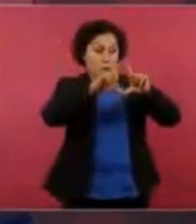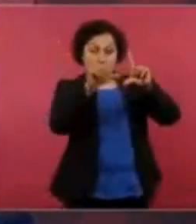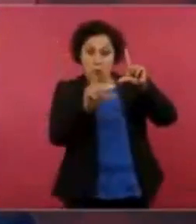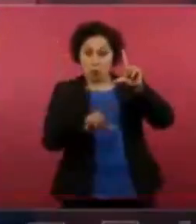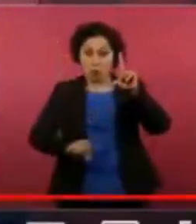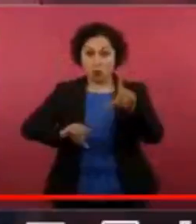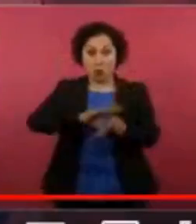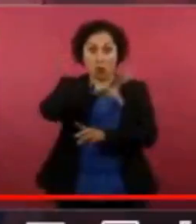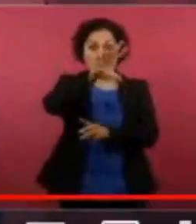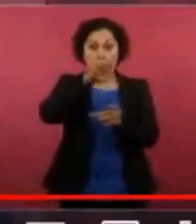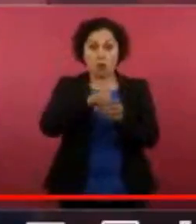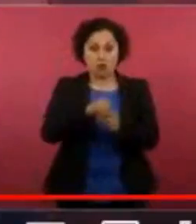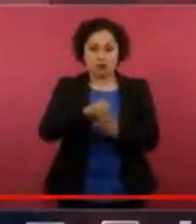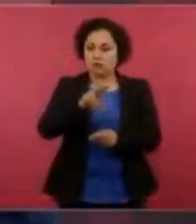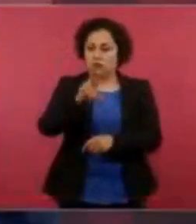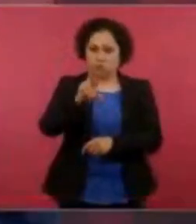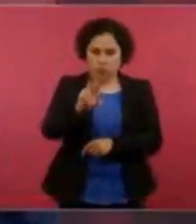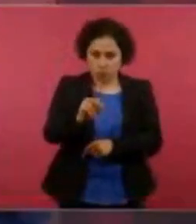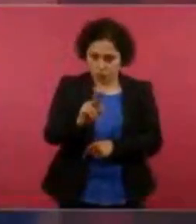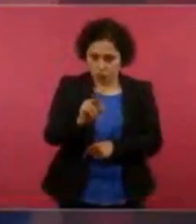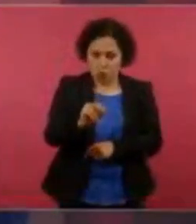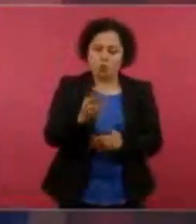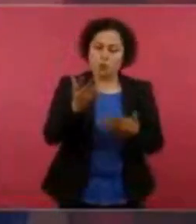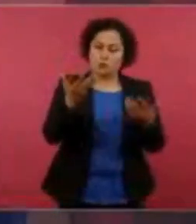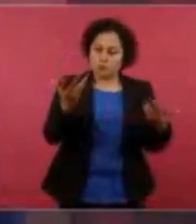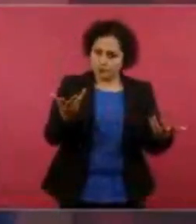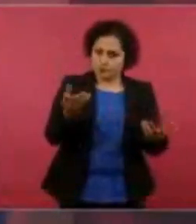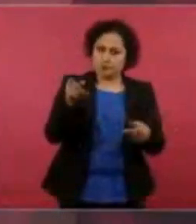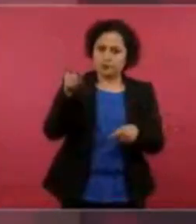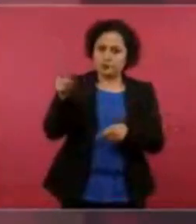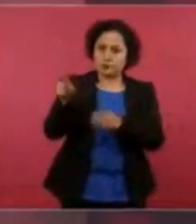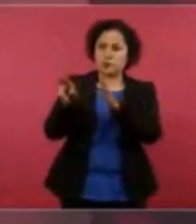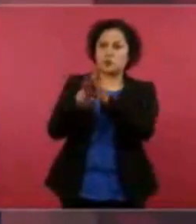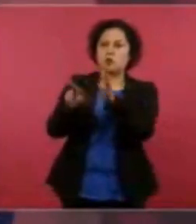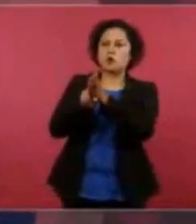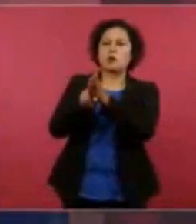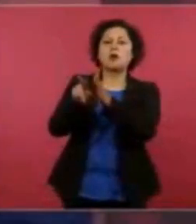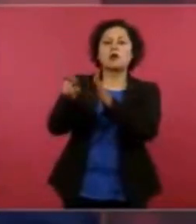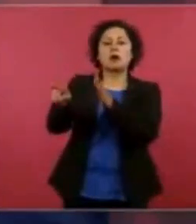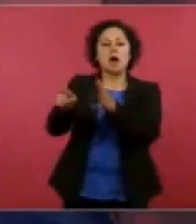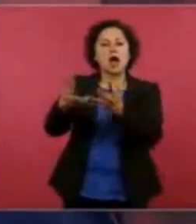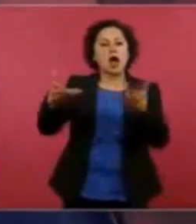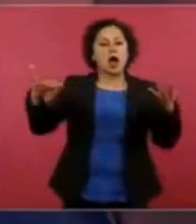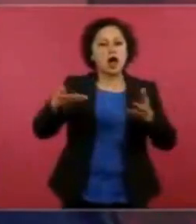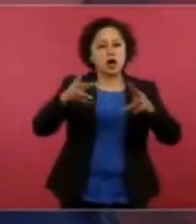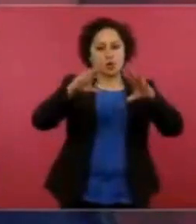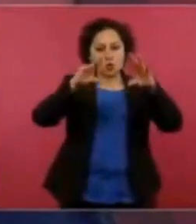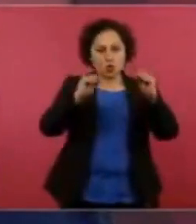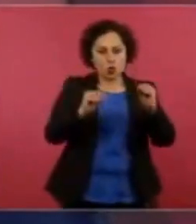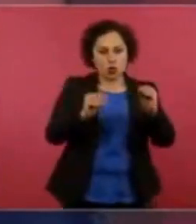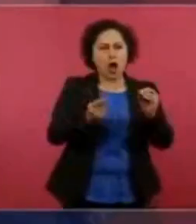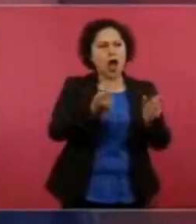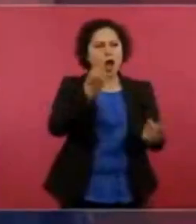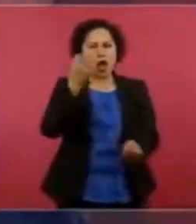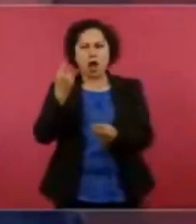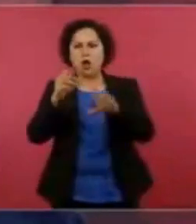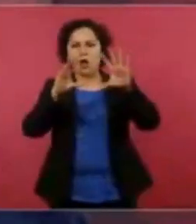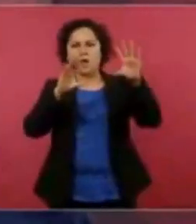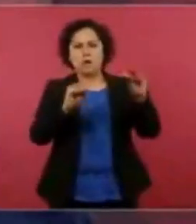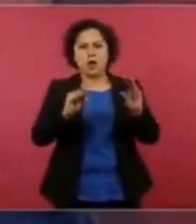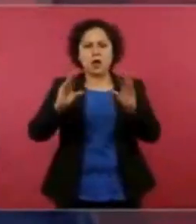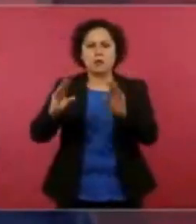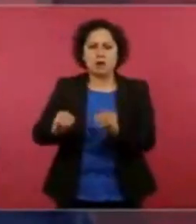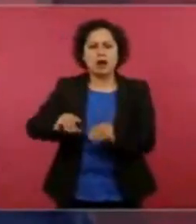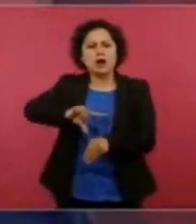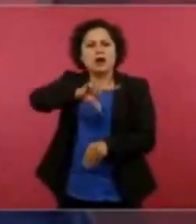hubo apagones. Afortunadamente se restableció de nuevo todo el